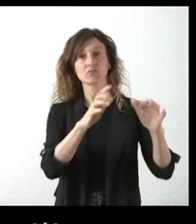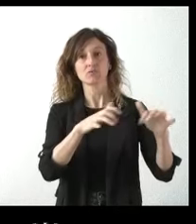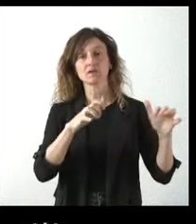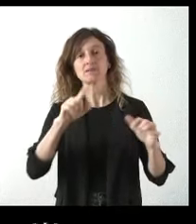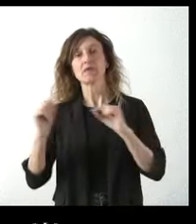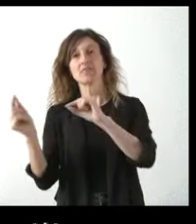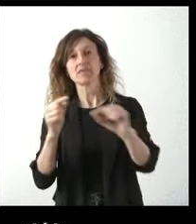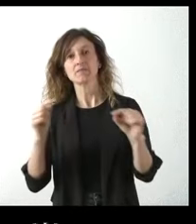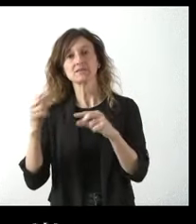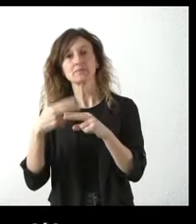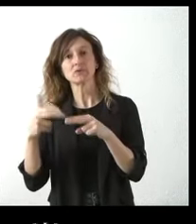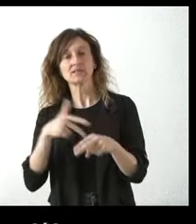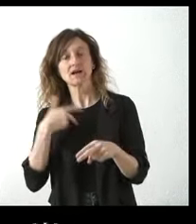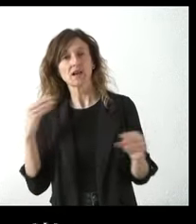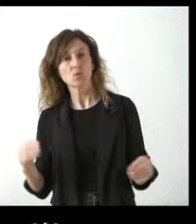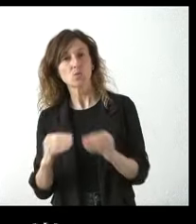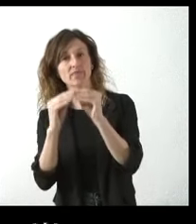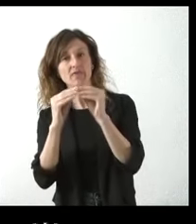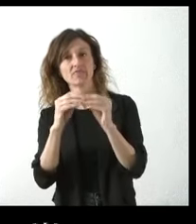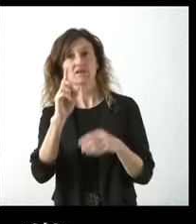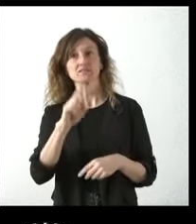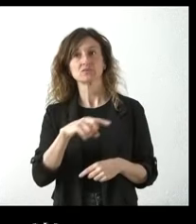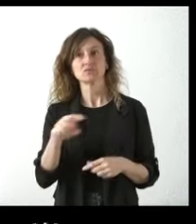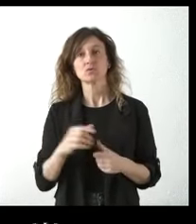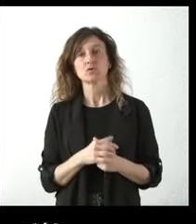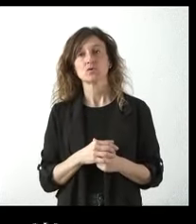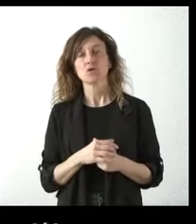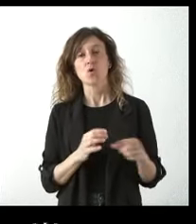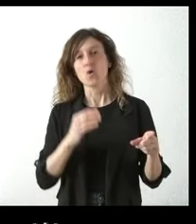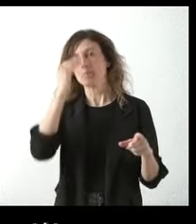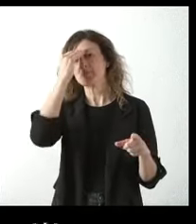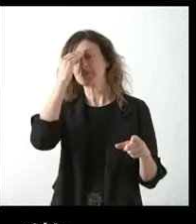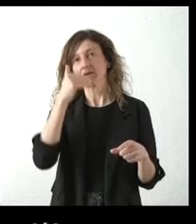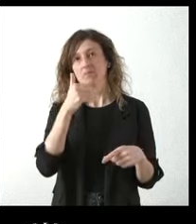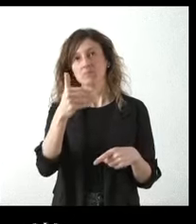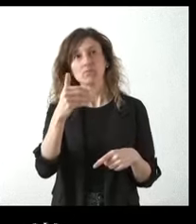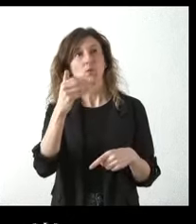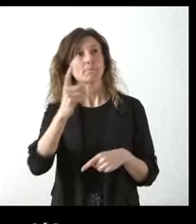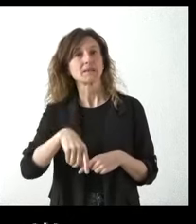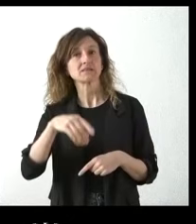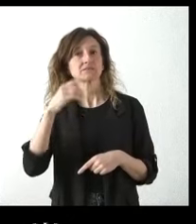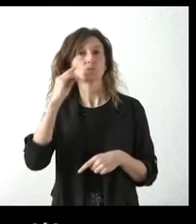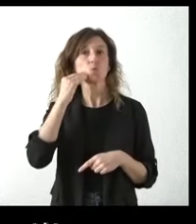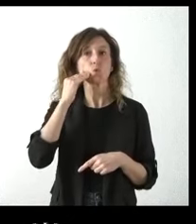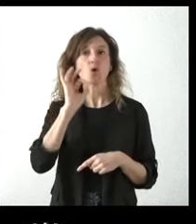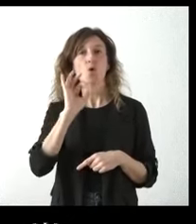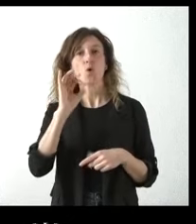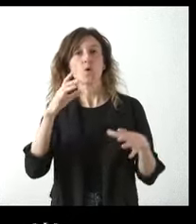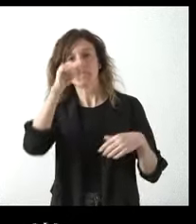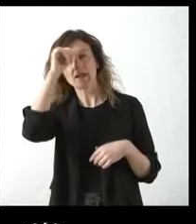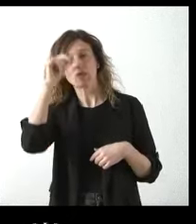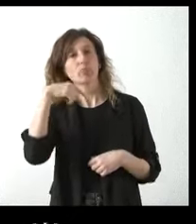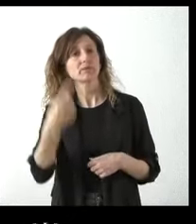debate de política general. o no sé si estas comparecencias se prevén más para, por ejemplo, el mes de julio o a la vuelta del verano.